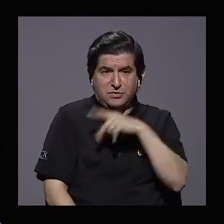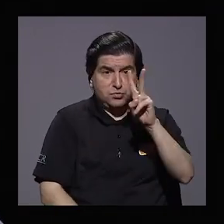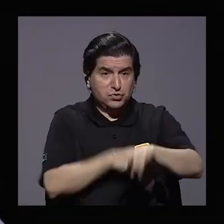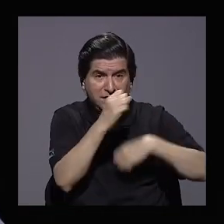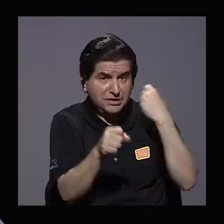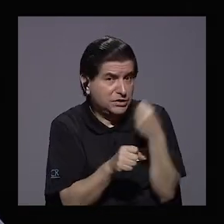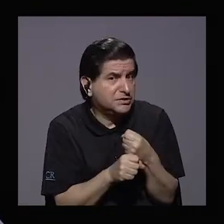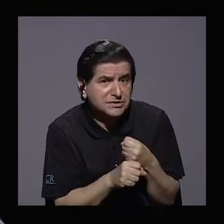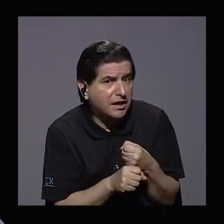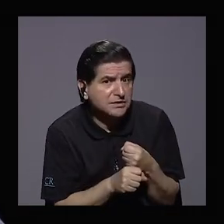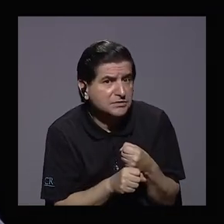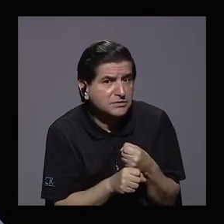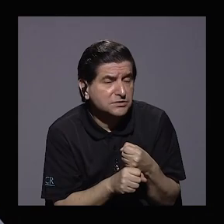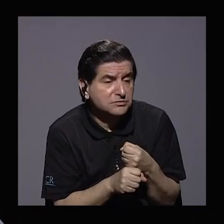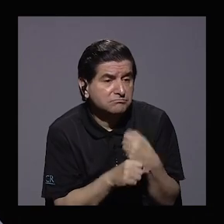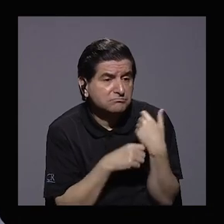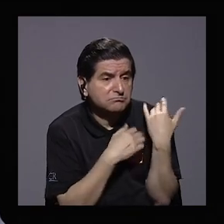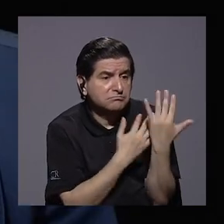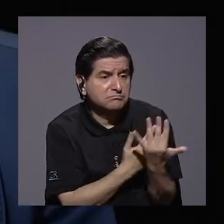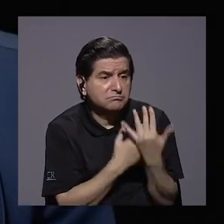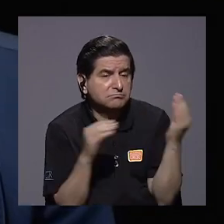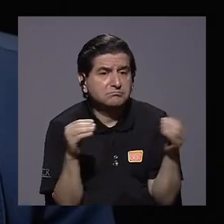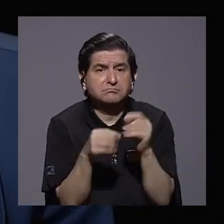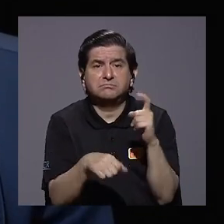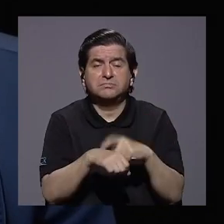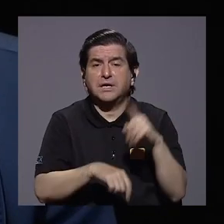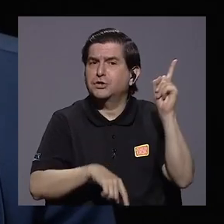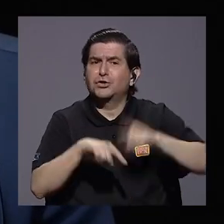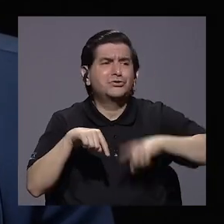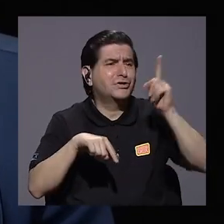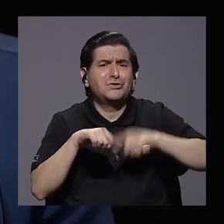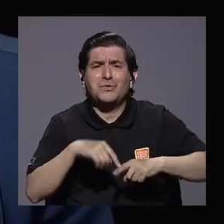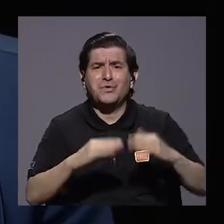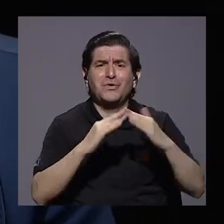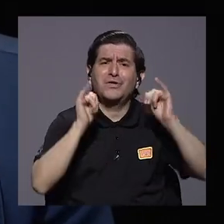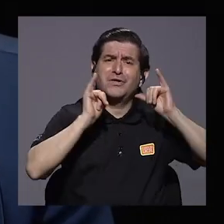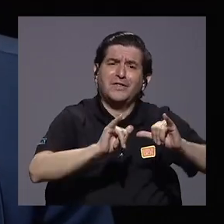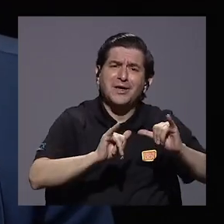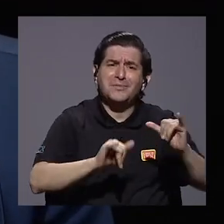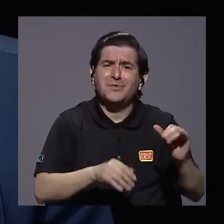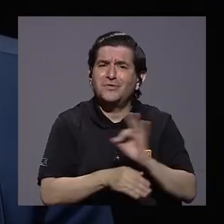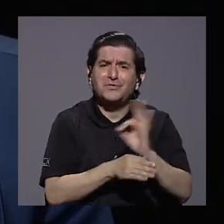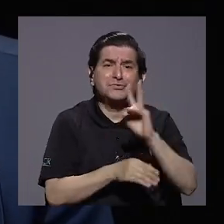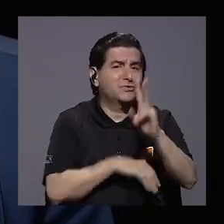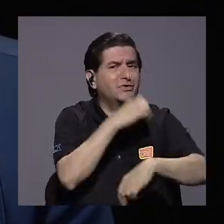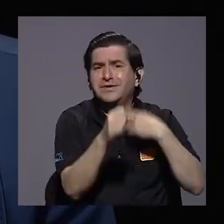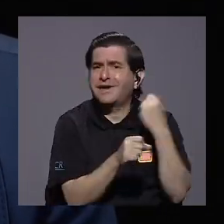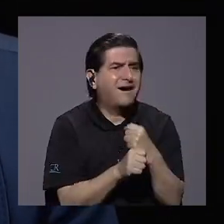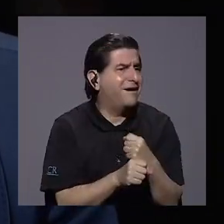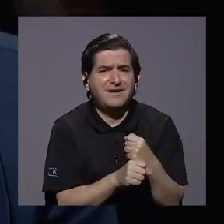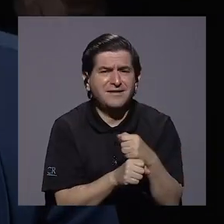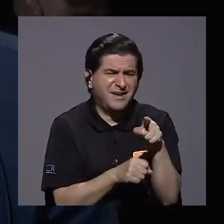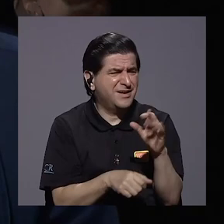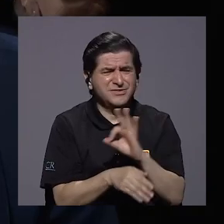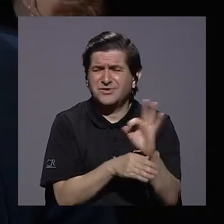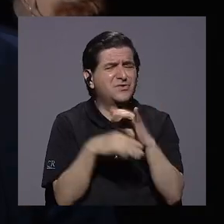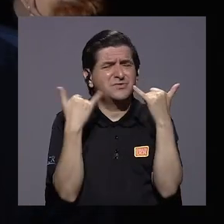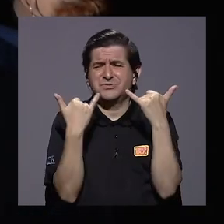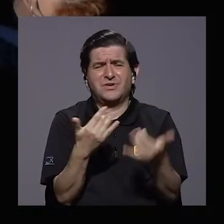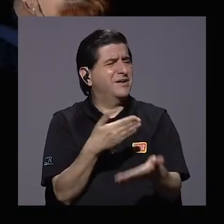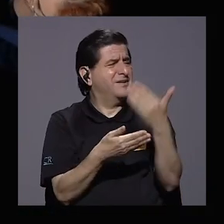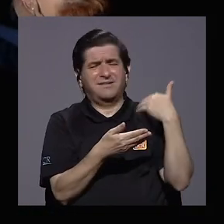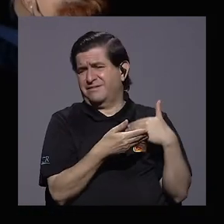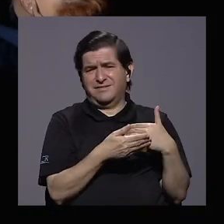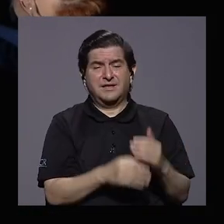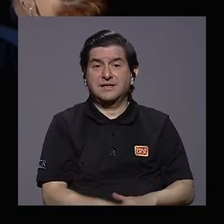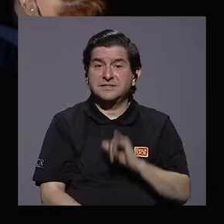años, vamos a tener que esperar más tiempo. Entonces no podemos, quédate en casa, no va a funcionar para dos años. No, hace mucho tiempo no funciona, doña Soyla. Hace mucho tiempo, o